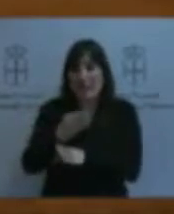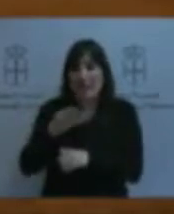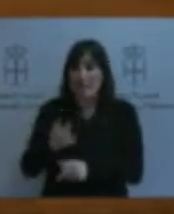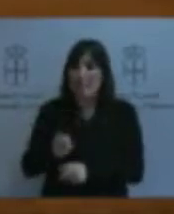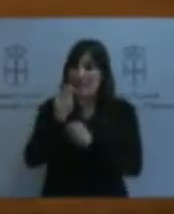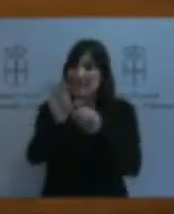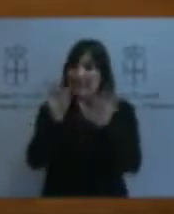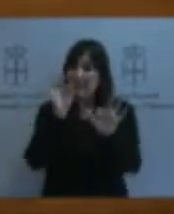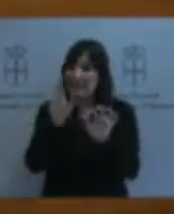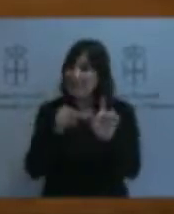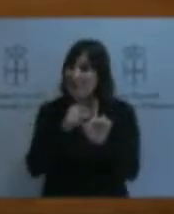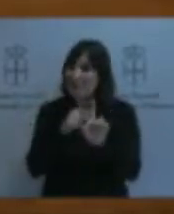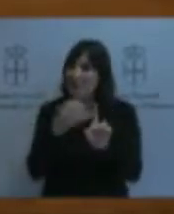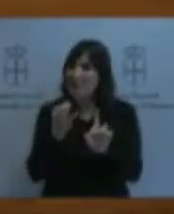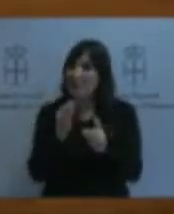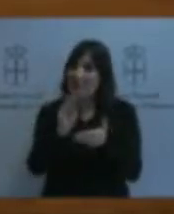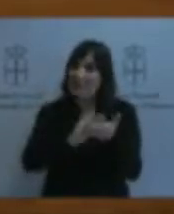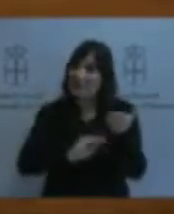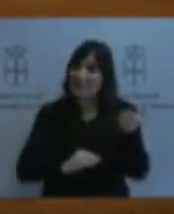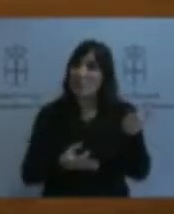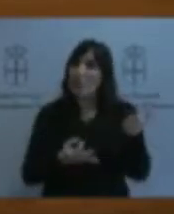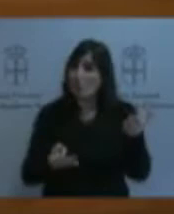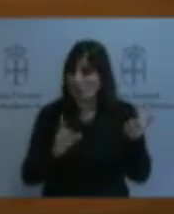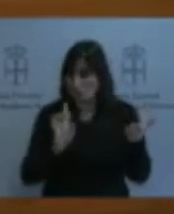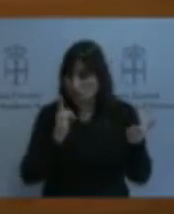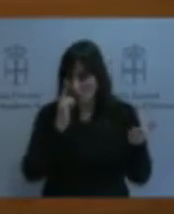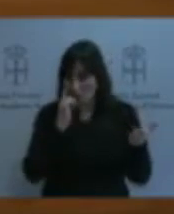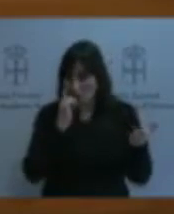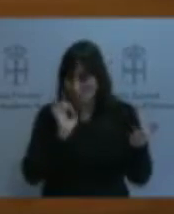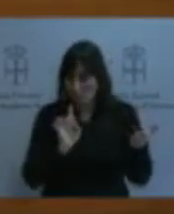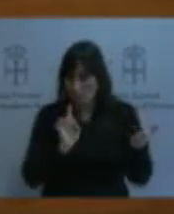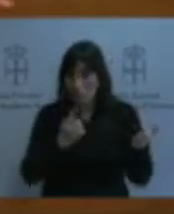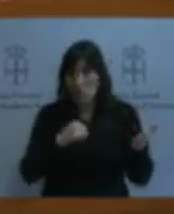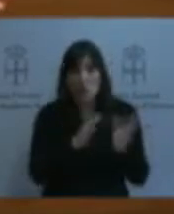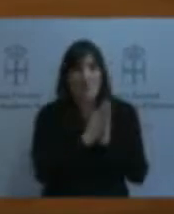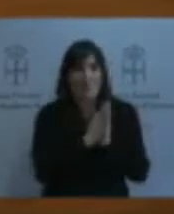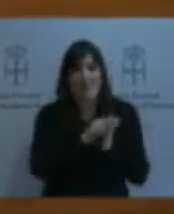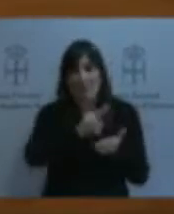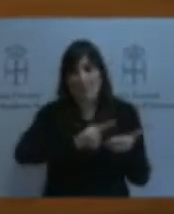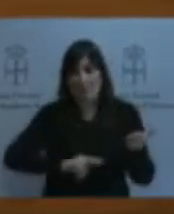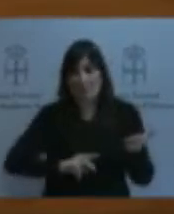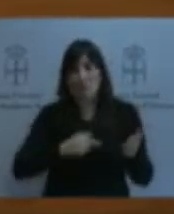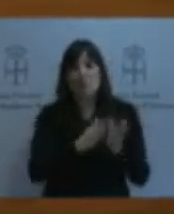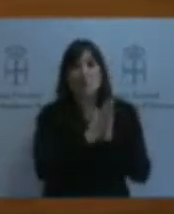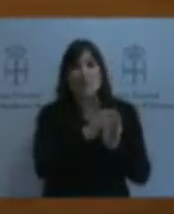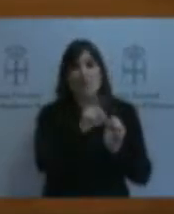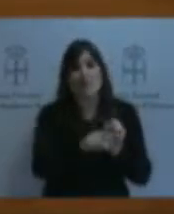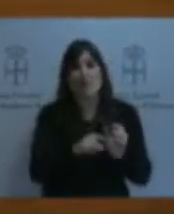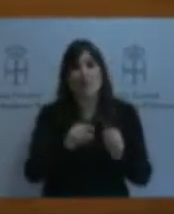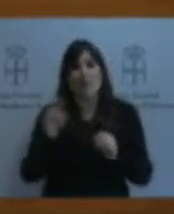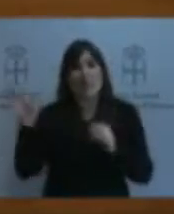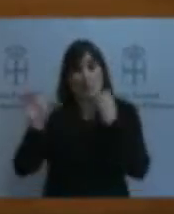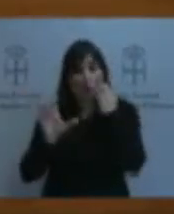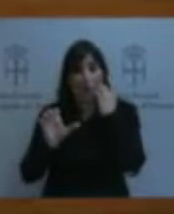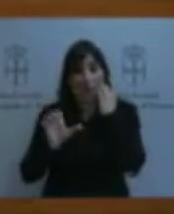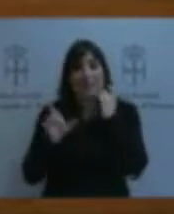adecuadamente. Por eso pedimos que se revisen. Solicitamos también a la Comunidad Económica Europea que adopte una definición de